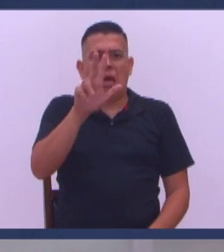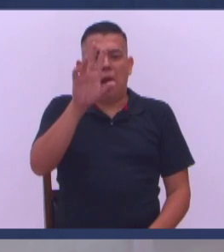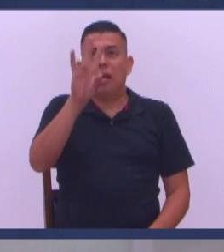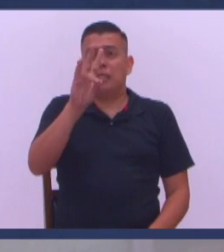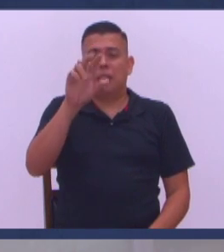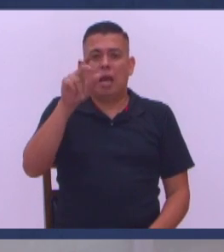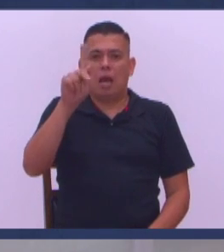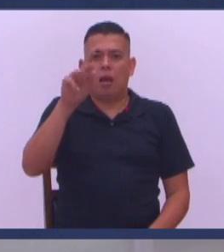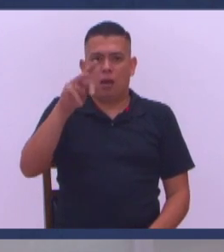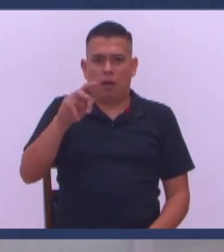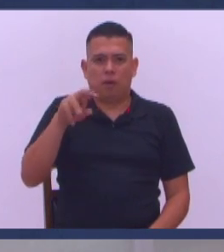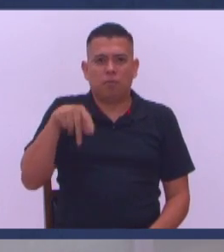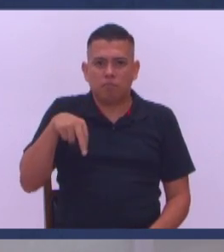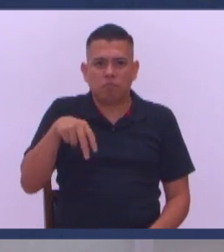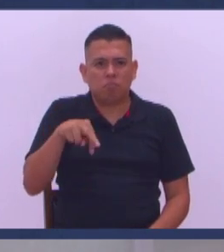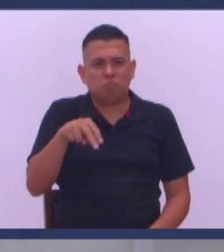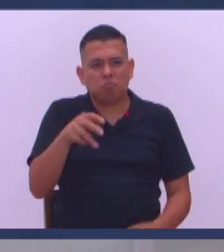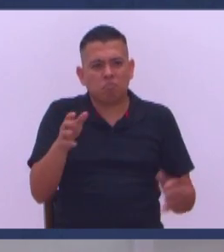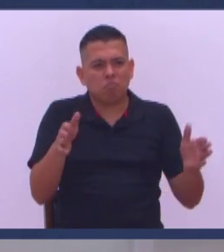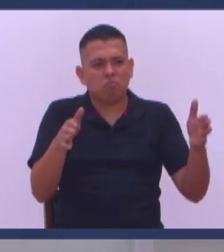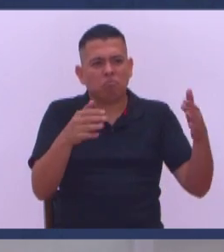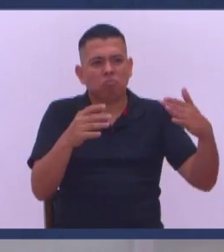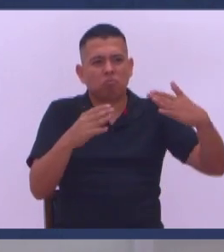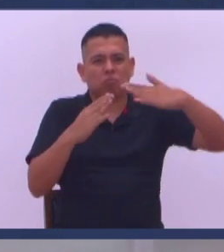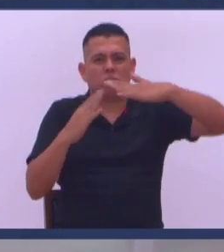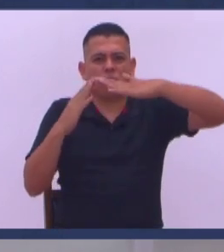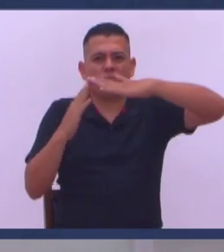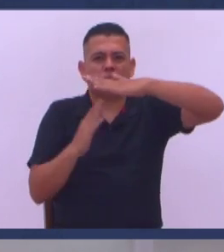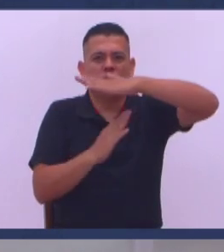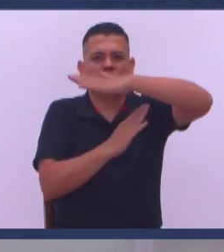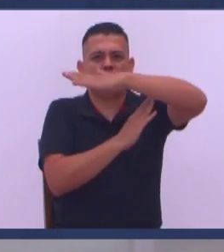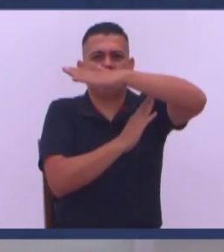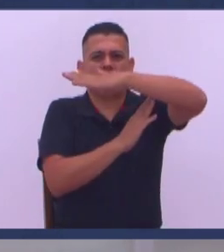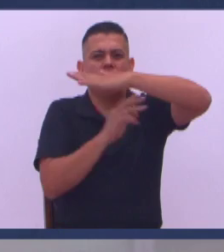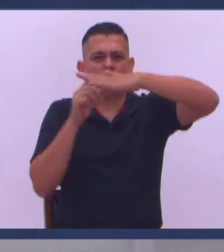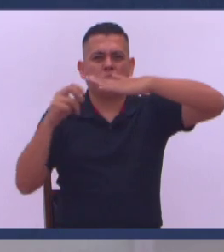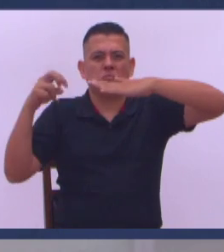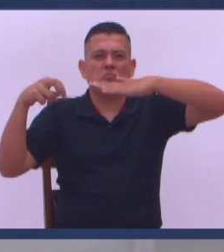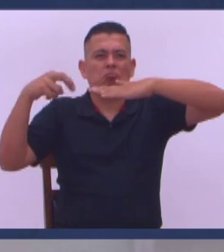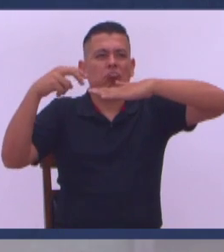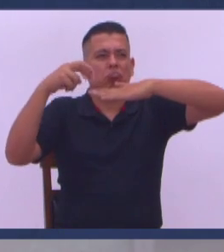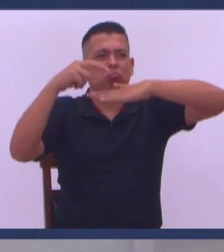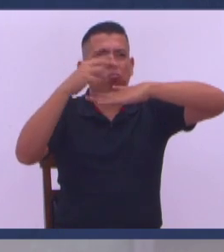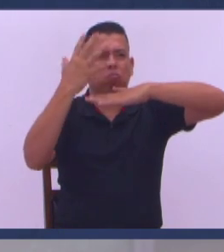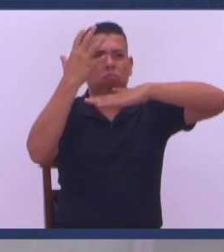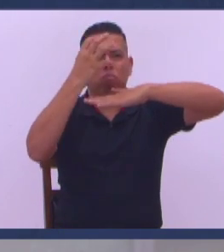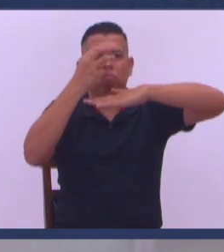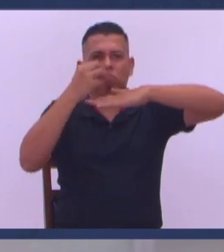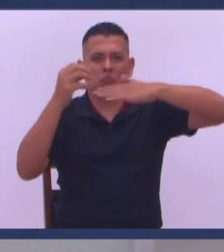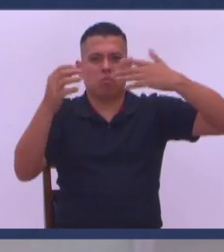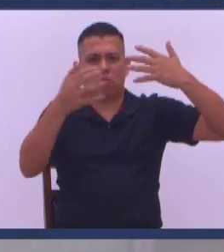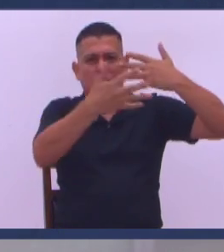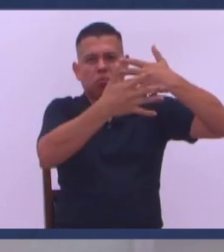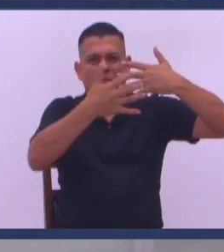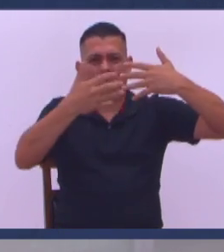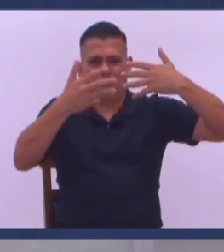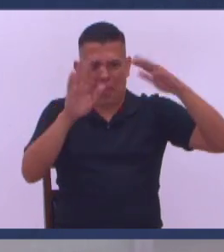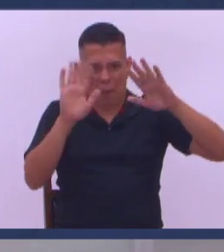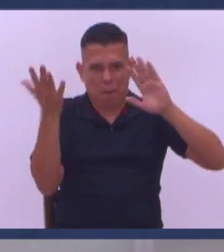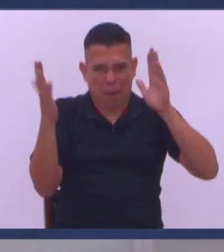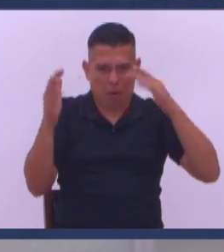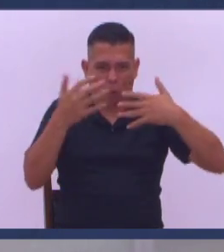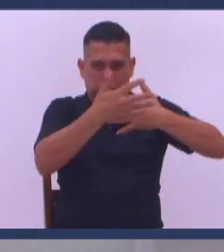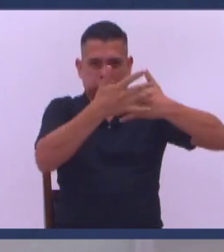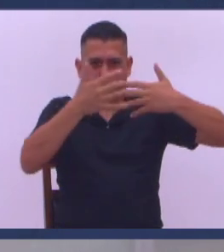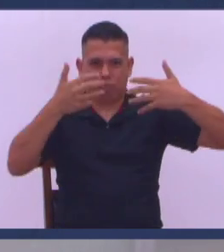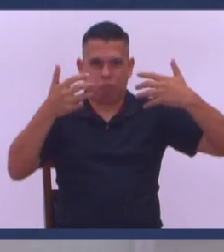Donde hay un puente De un señor llamado Calatrava Que se llama El Puente de las Cuerdas Y es un puente maravilloso Como un arpa Calatrava tiene otras